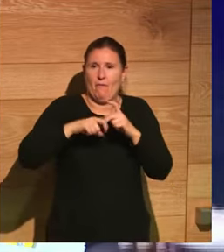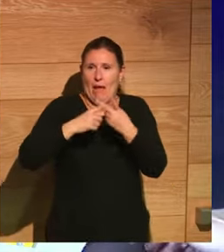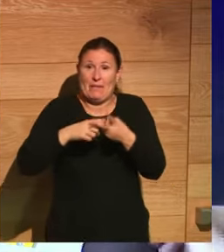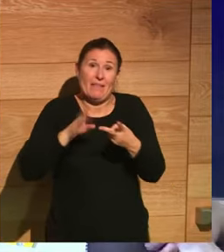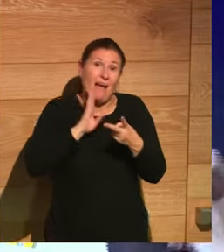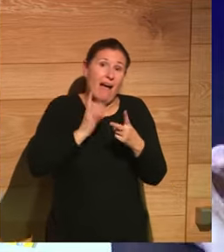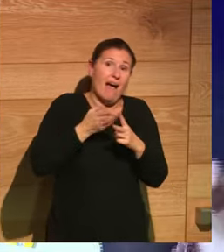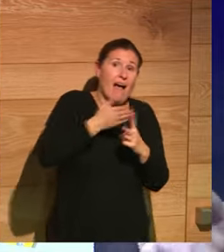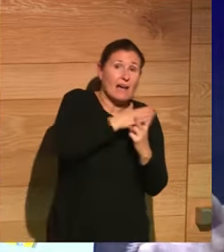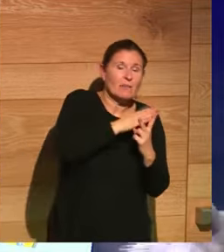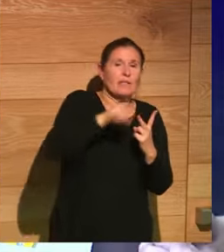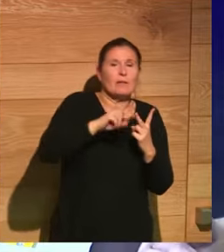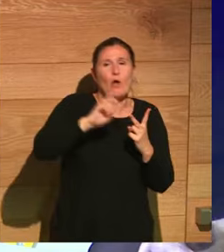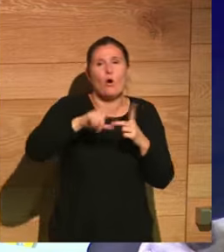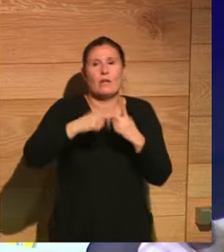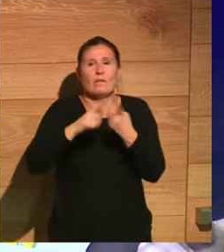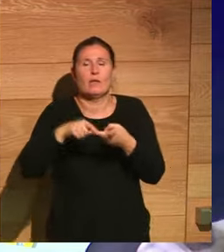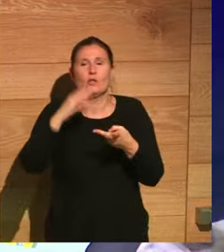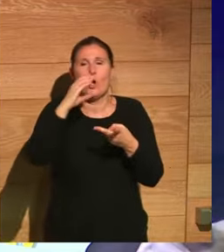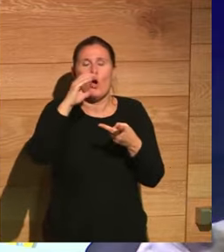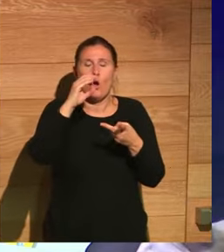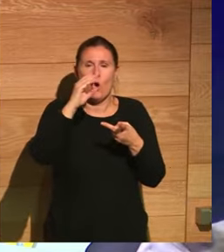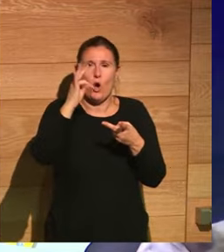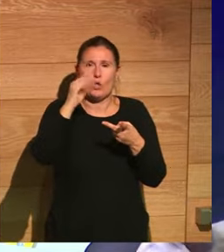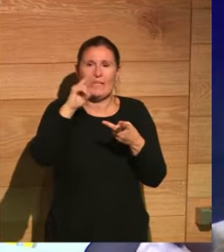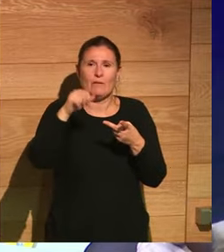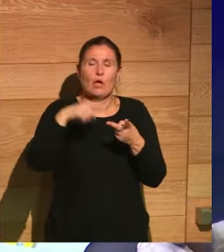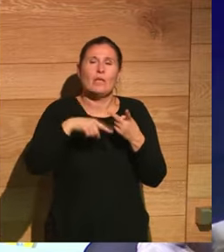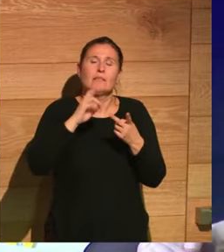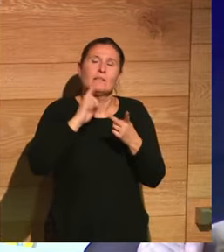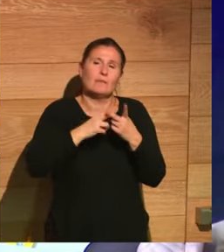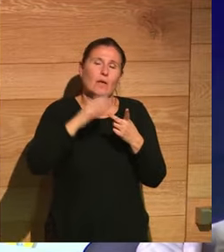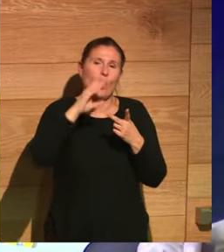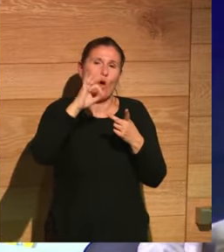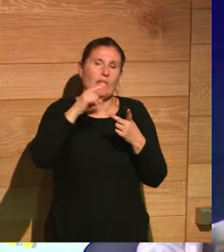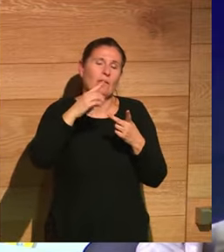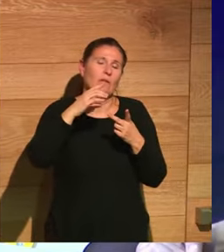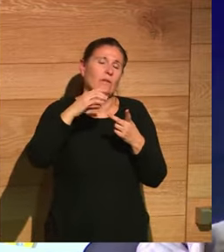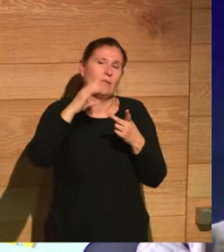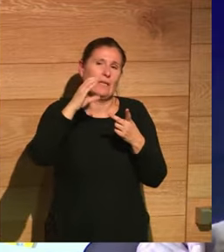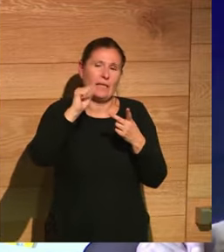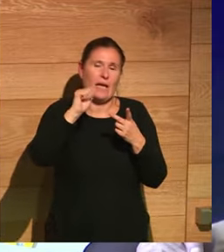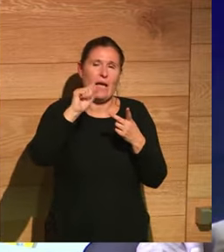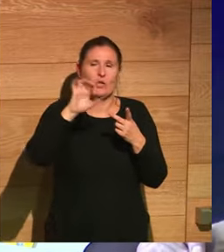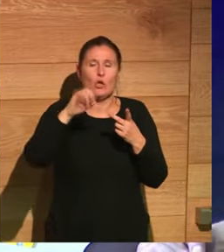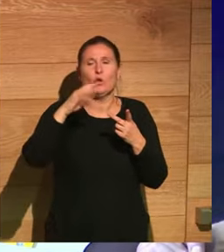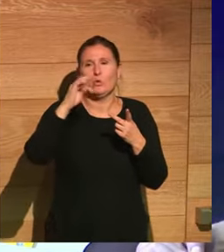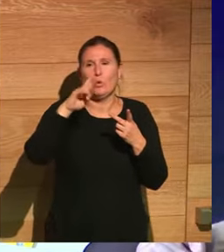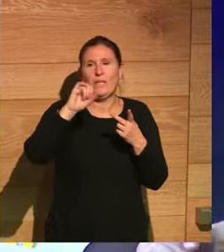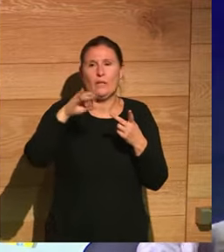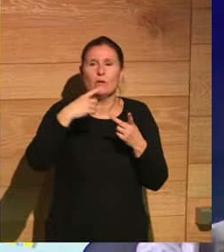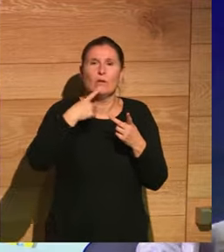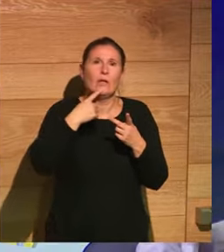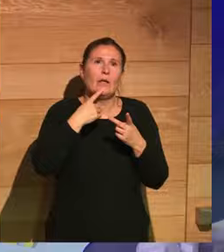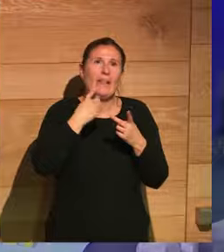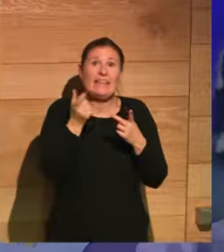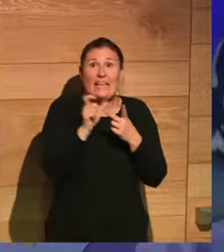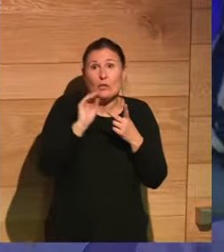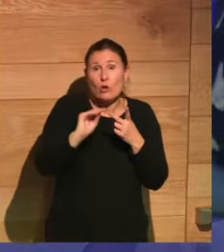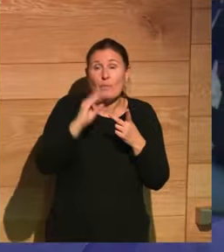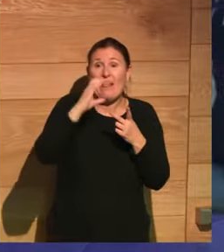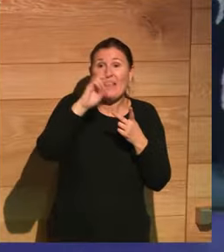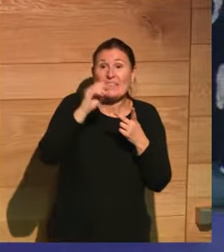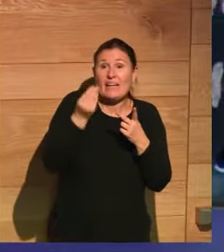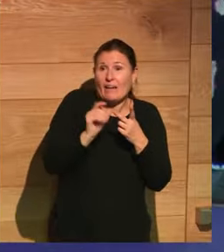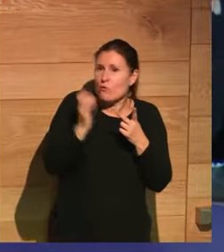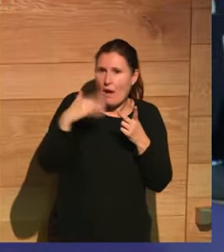es de otra familia aparte, que son los Octavios. Él se llamaba Cayo Octavio Turino, no tenía la palabra Augusto ni la palabra César en su nombre